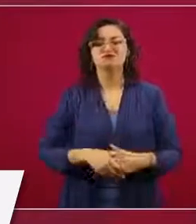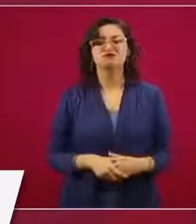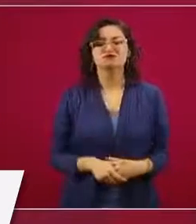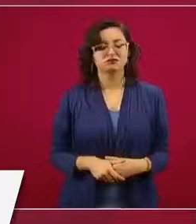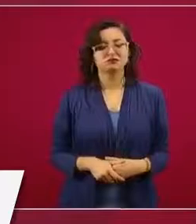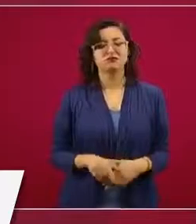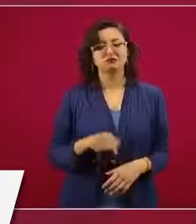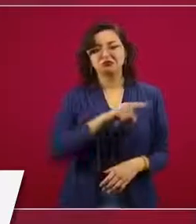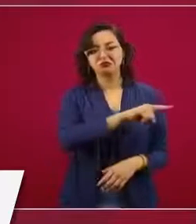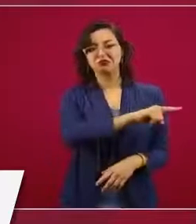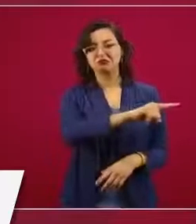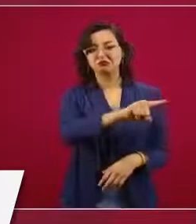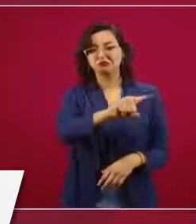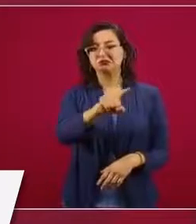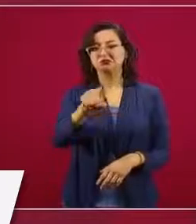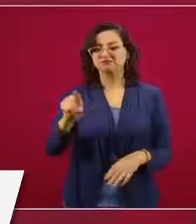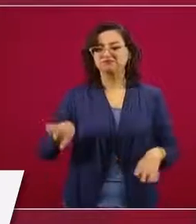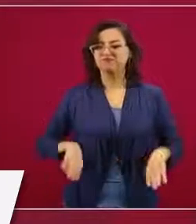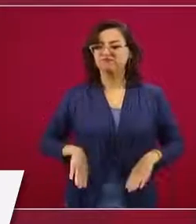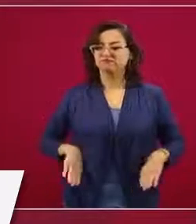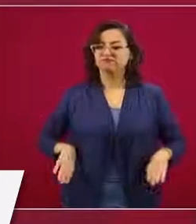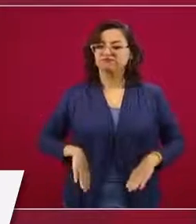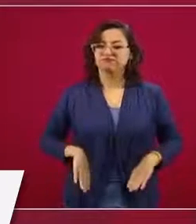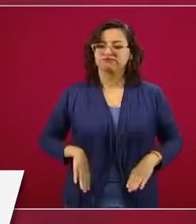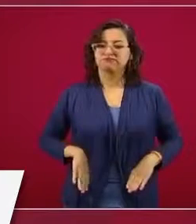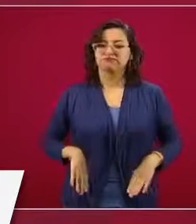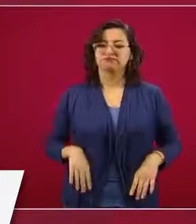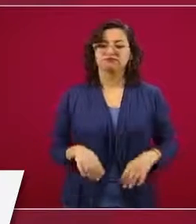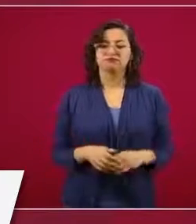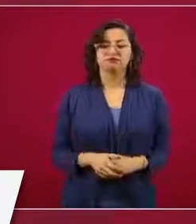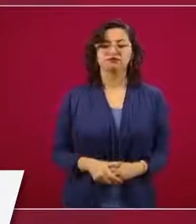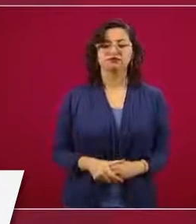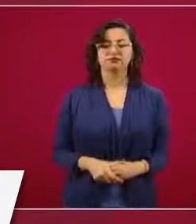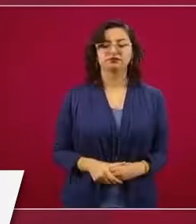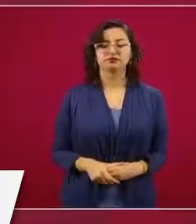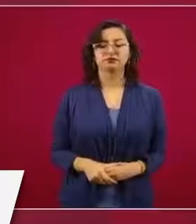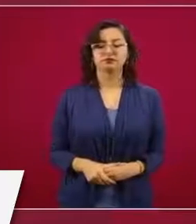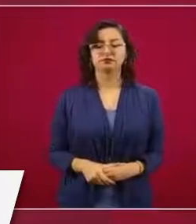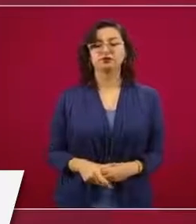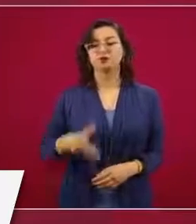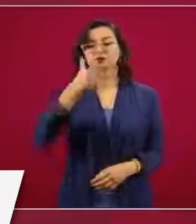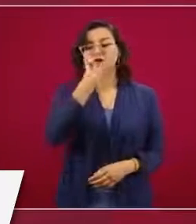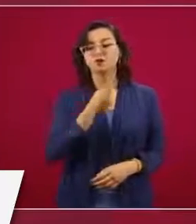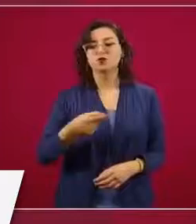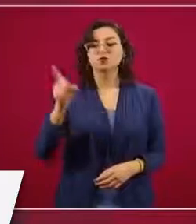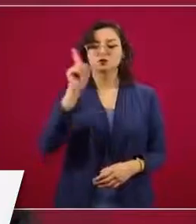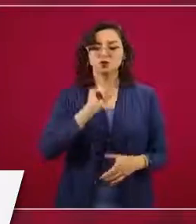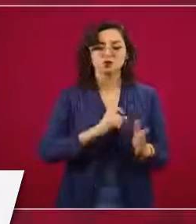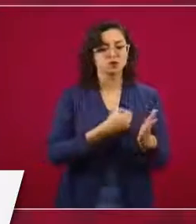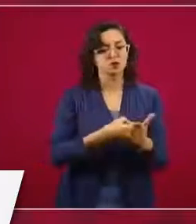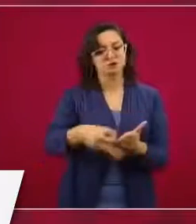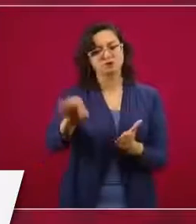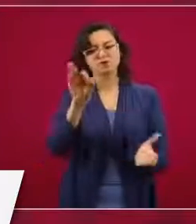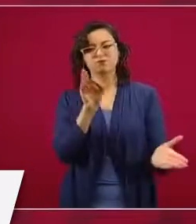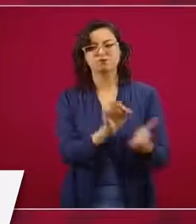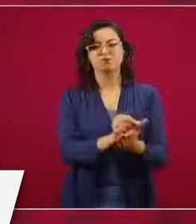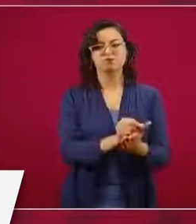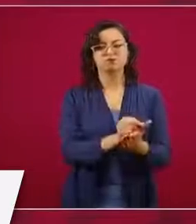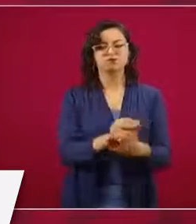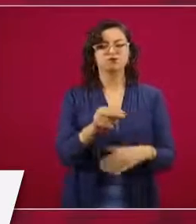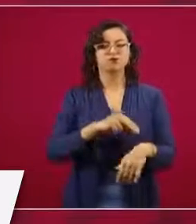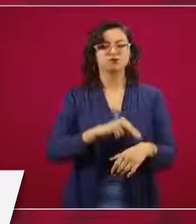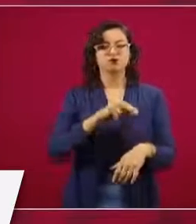los médicos, heroínas, las